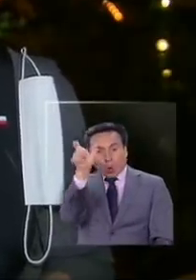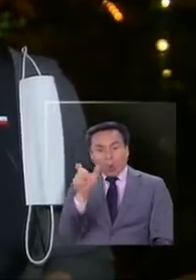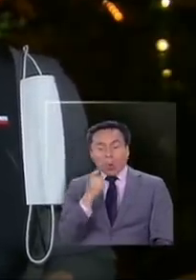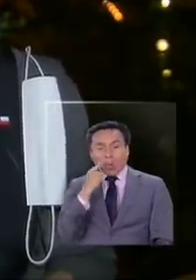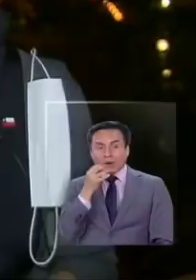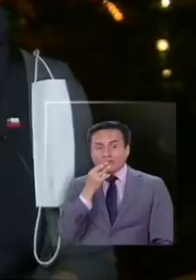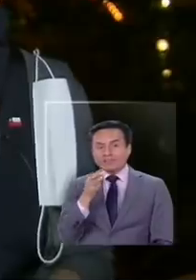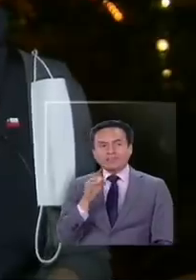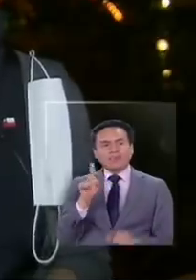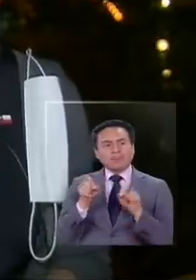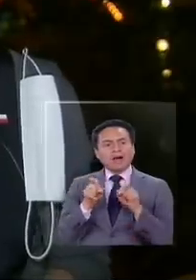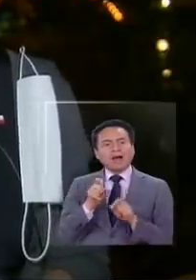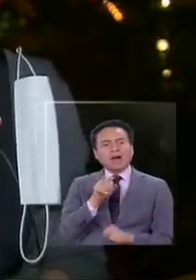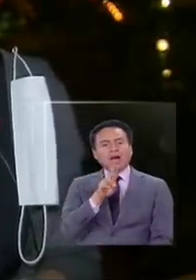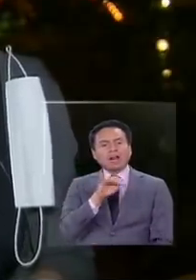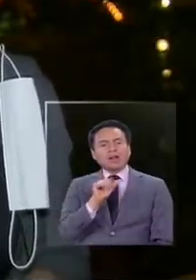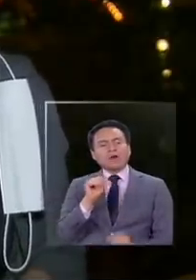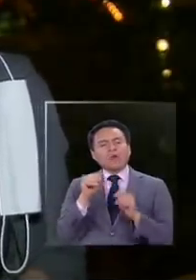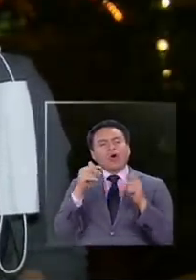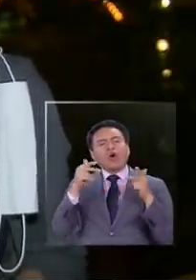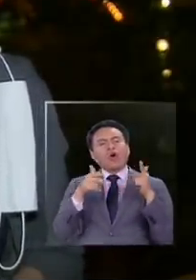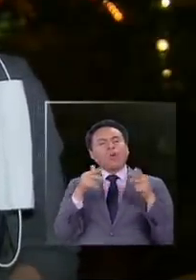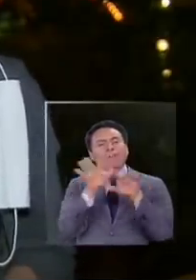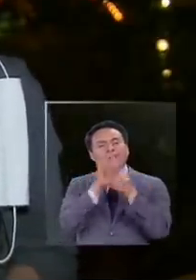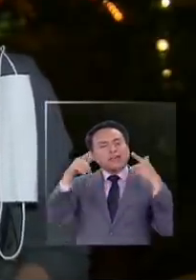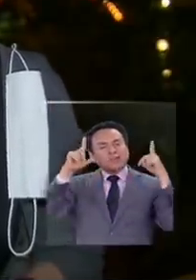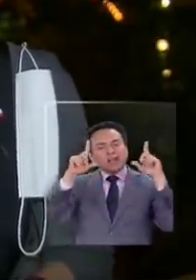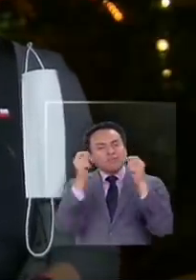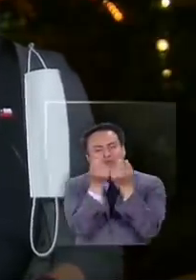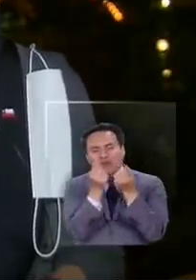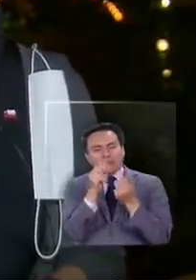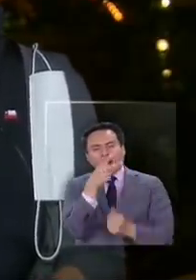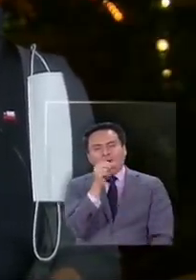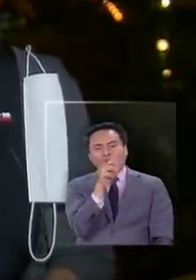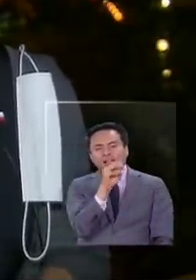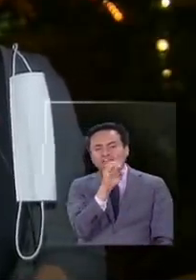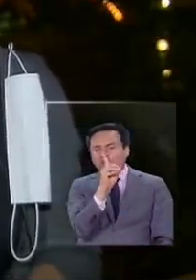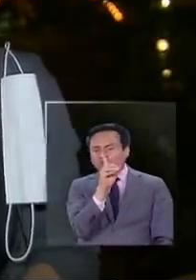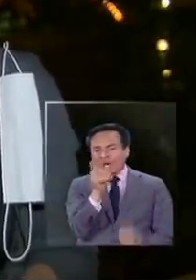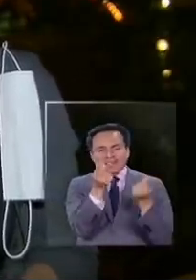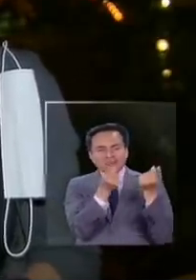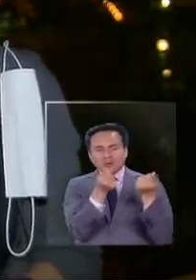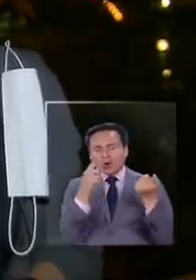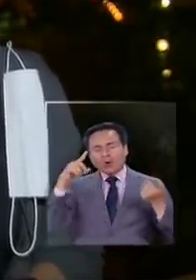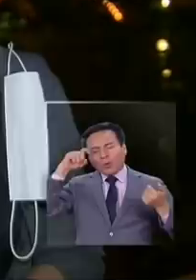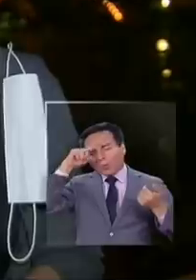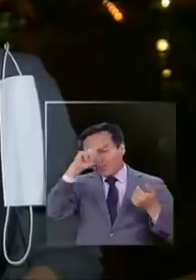Harari tiene una visión hollywoodense de la tecnología. Es complejo.